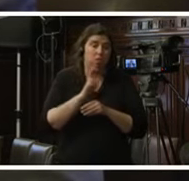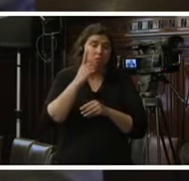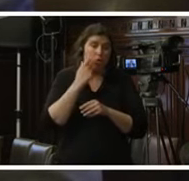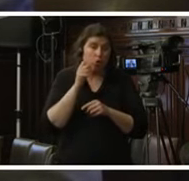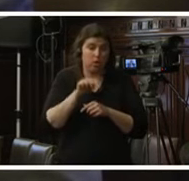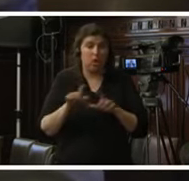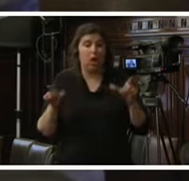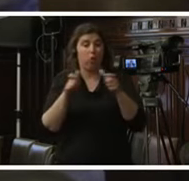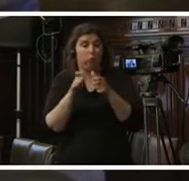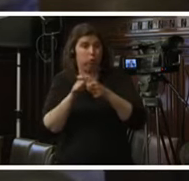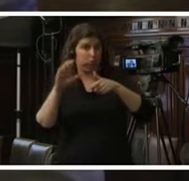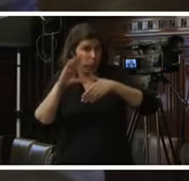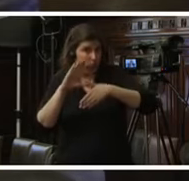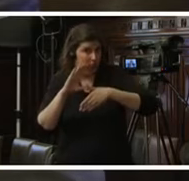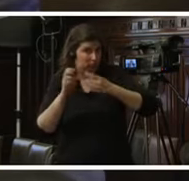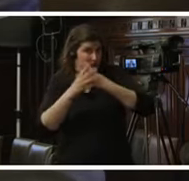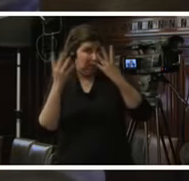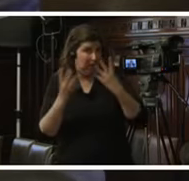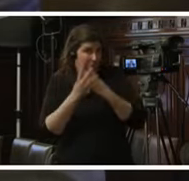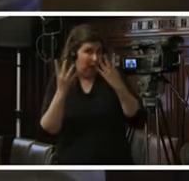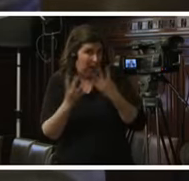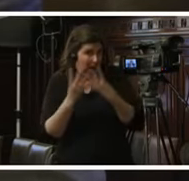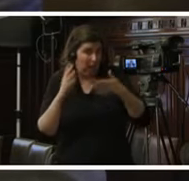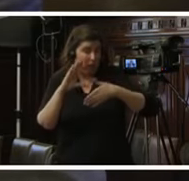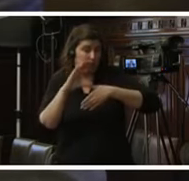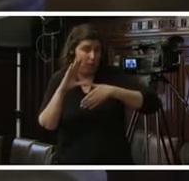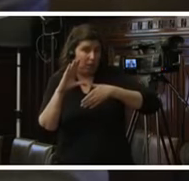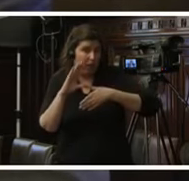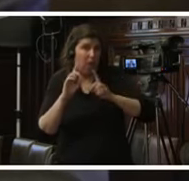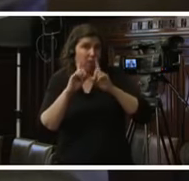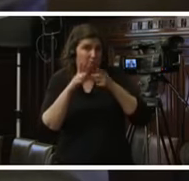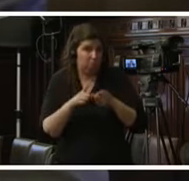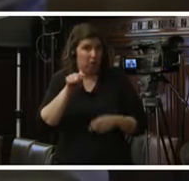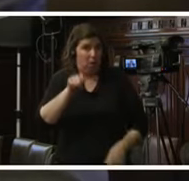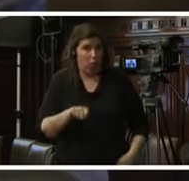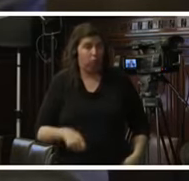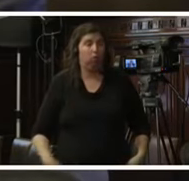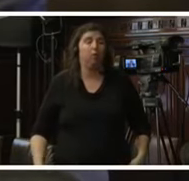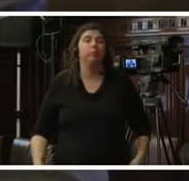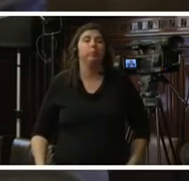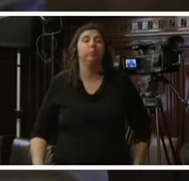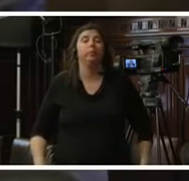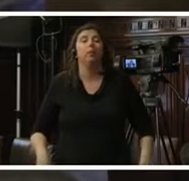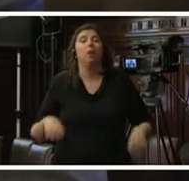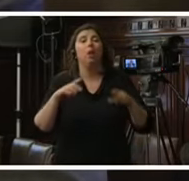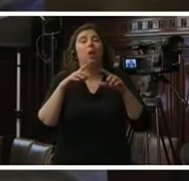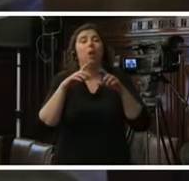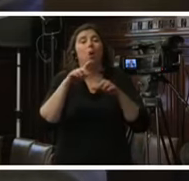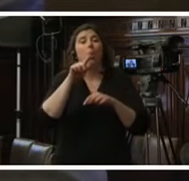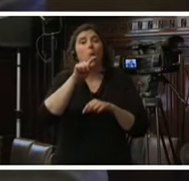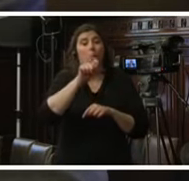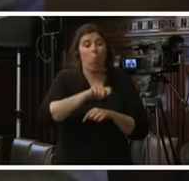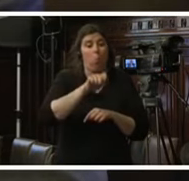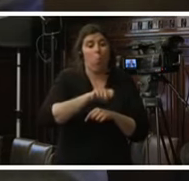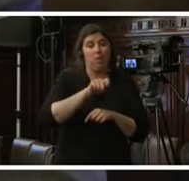es en general la jurisprudencia interamericana también de la corte las y los jueces son